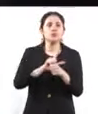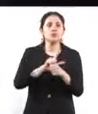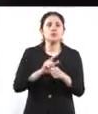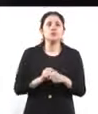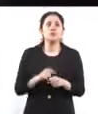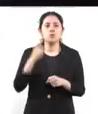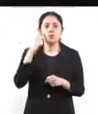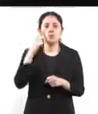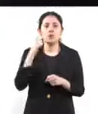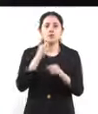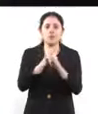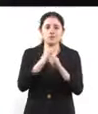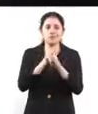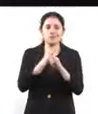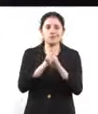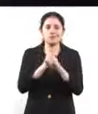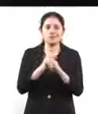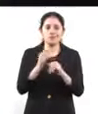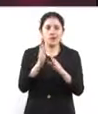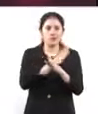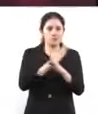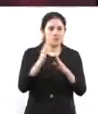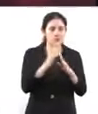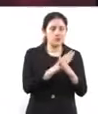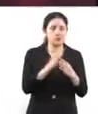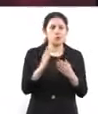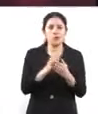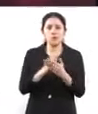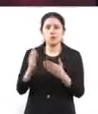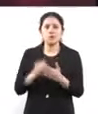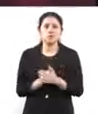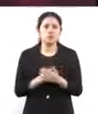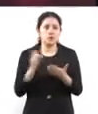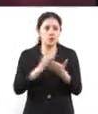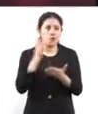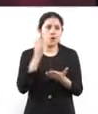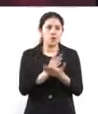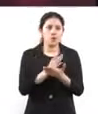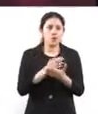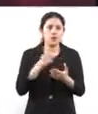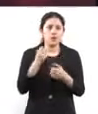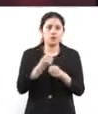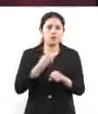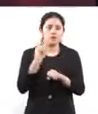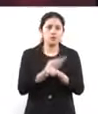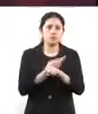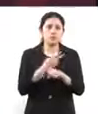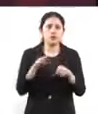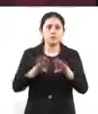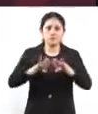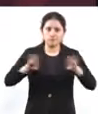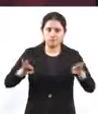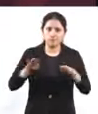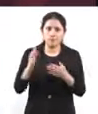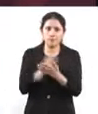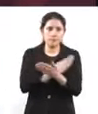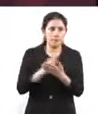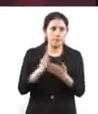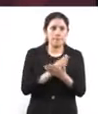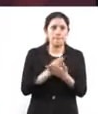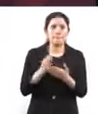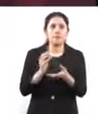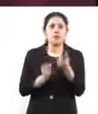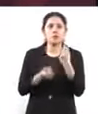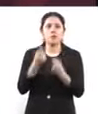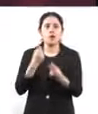plataforma distribuida, es decir, no necesariamente pasa por el filtro de la Secretaría de Cultura. Si hay organizadores privados